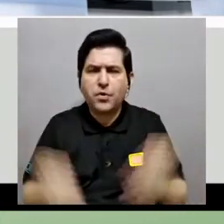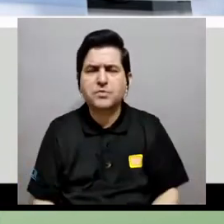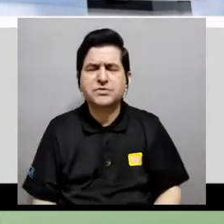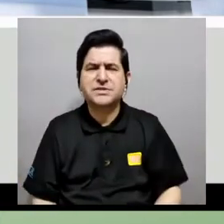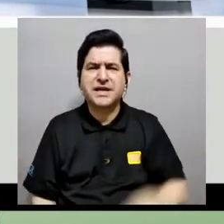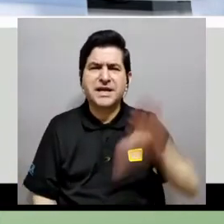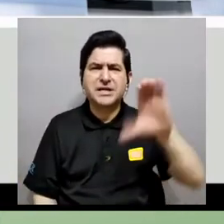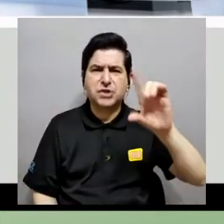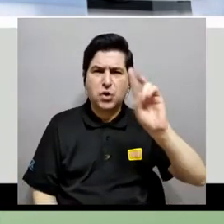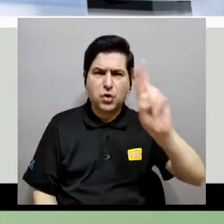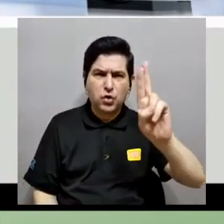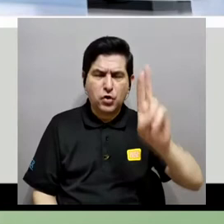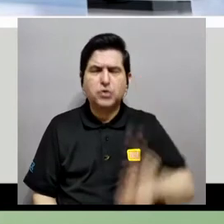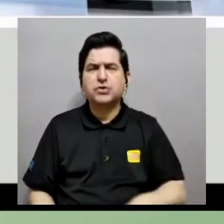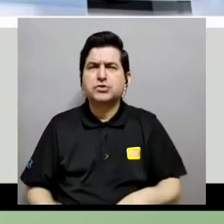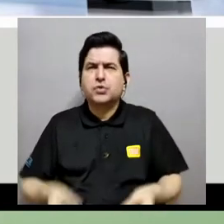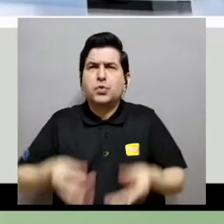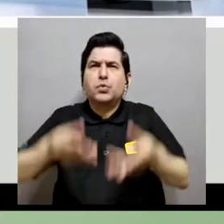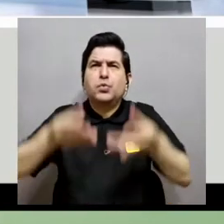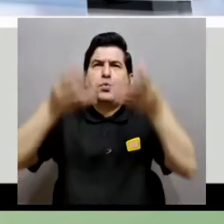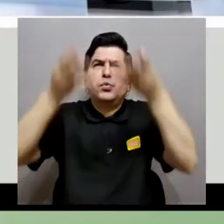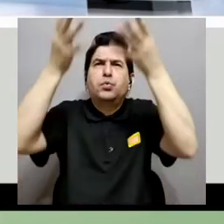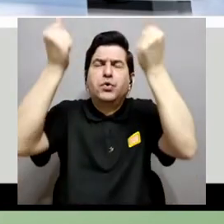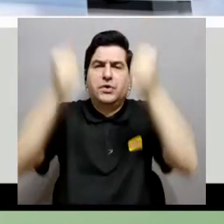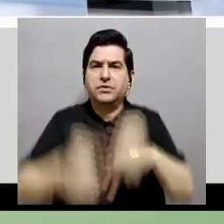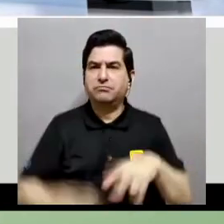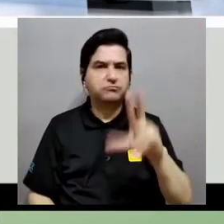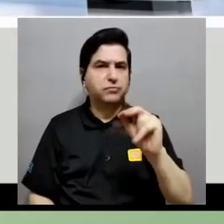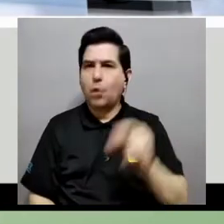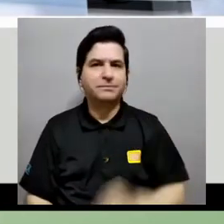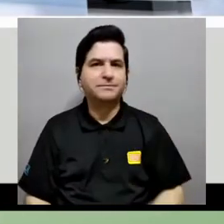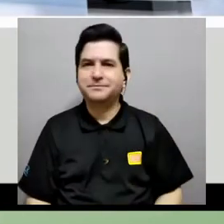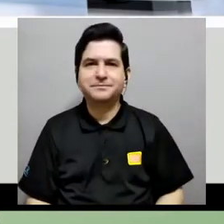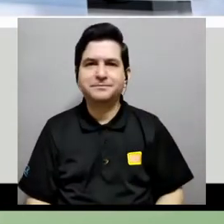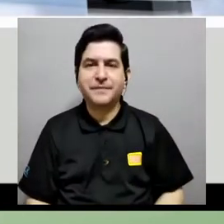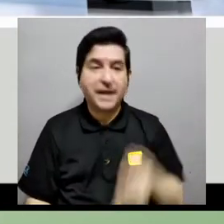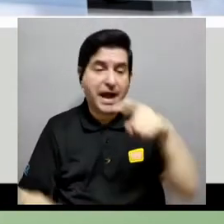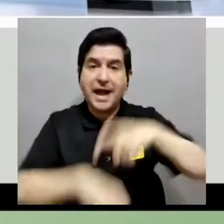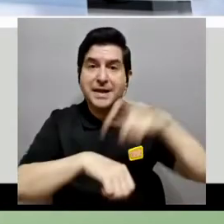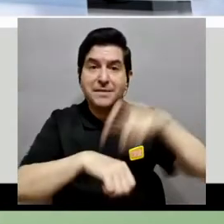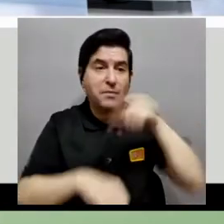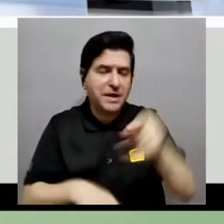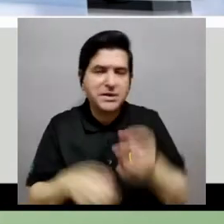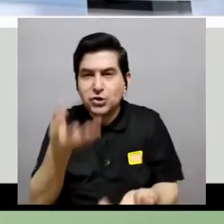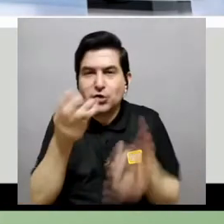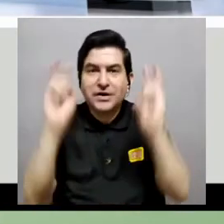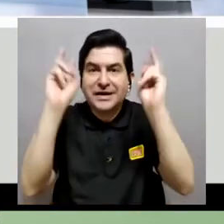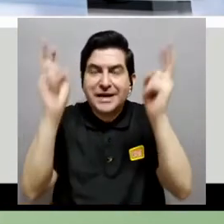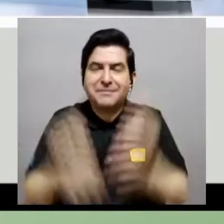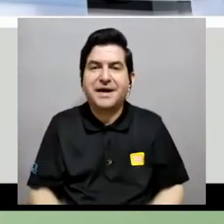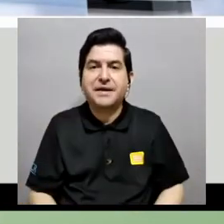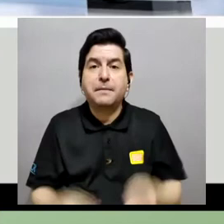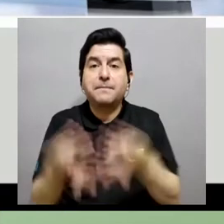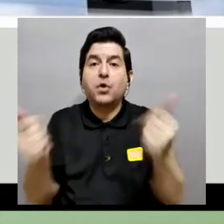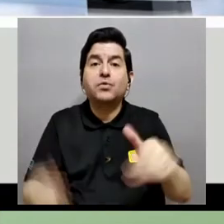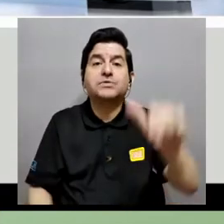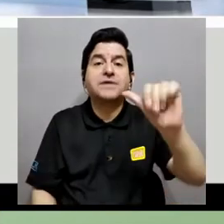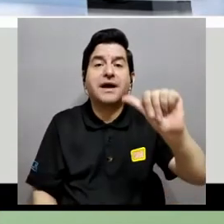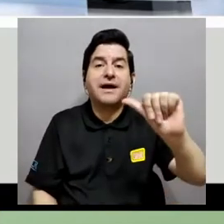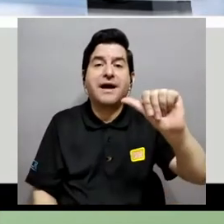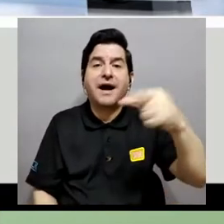montón de dióxido de carbono y gases de efecto invernadero, lo que produce cuando se quema para utilizar esa energía es agua.